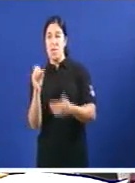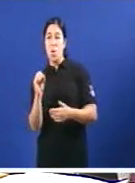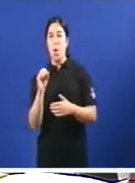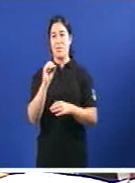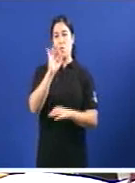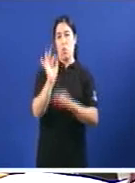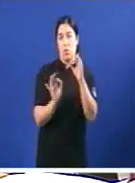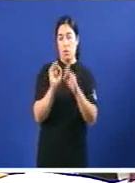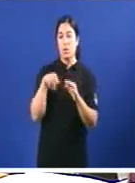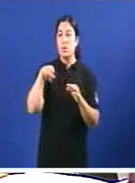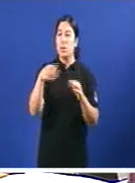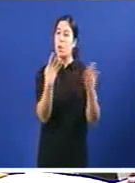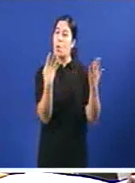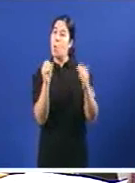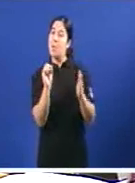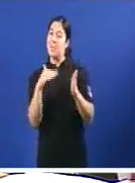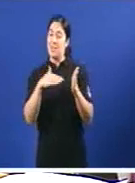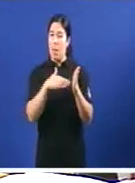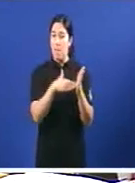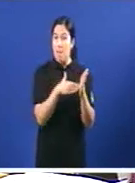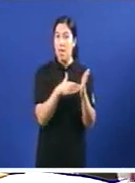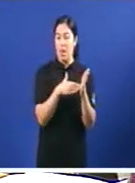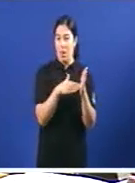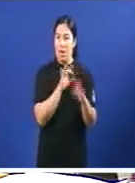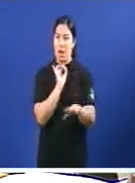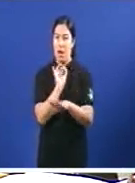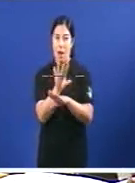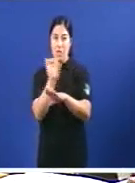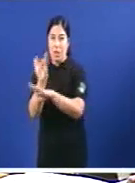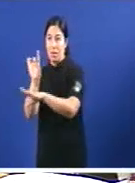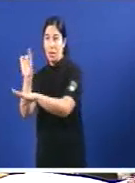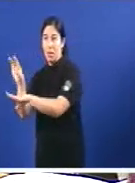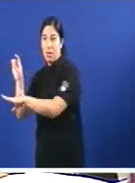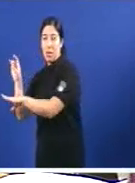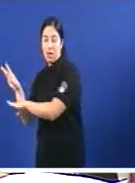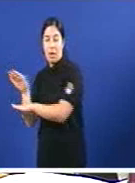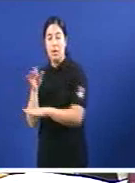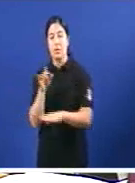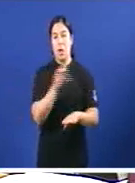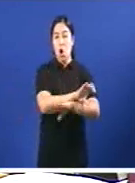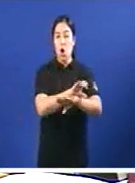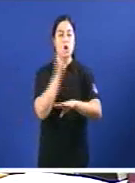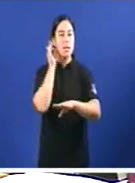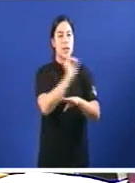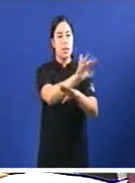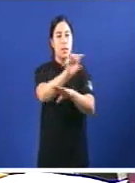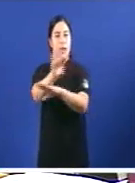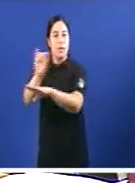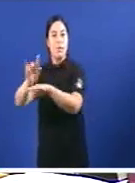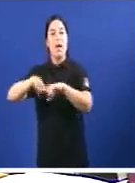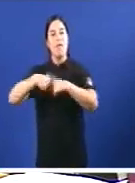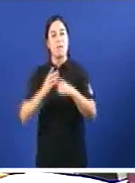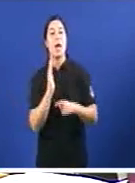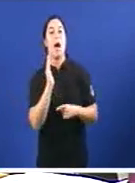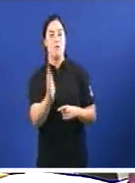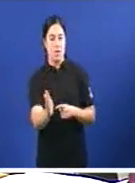40.000 están enviando a súa conselleira Neste verán as familias afectadas no noso país Voulle preguntar